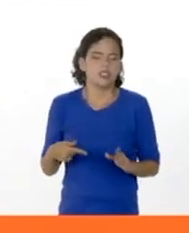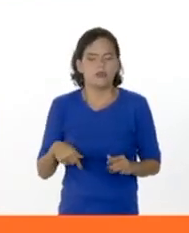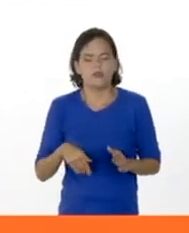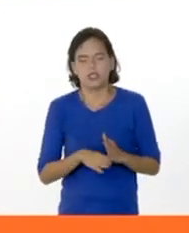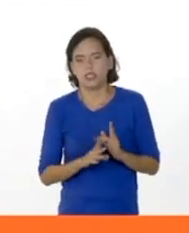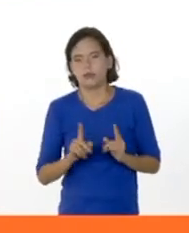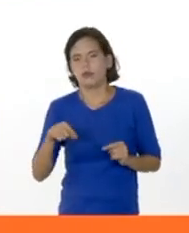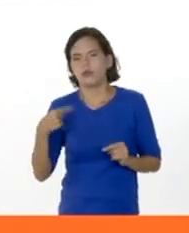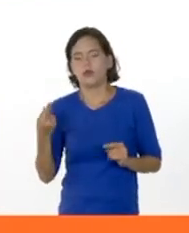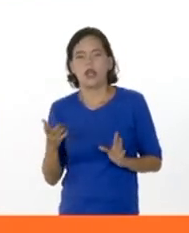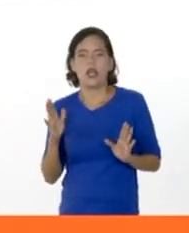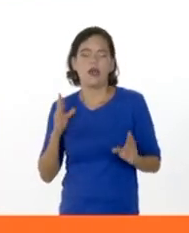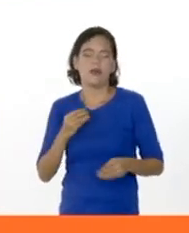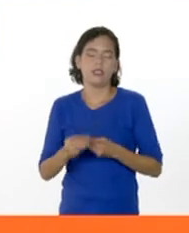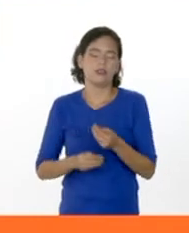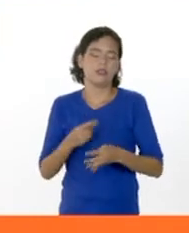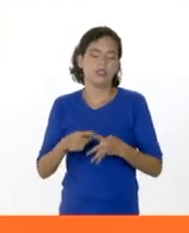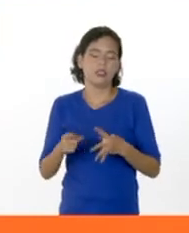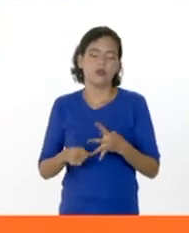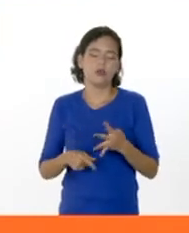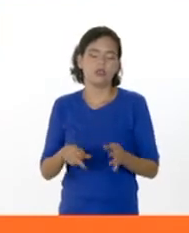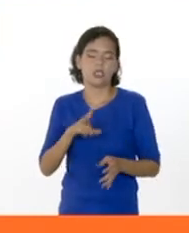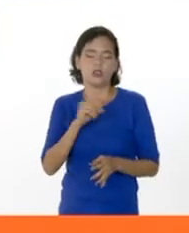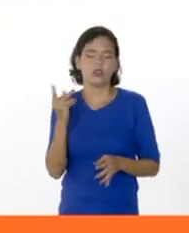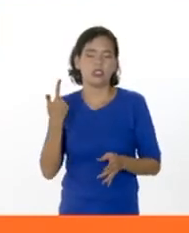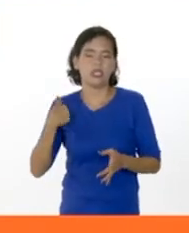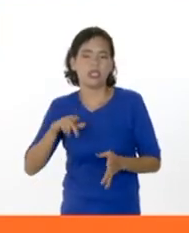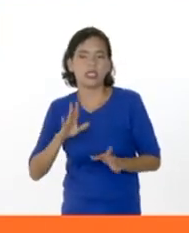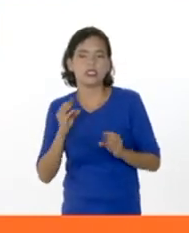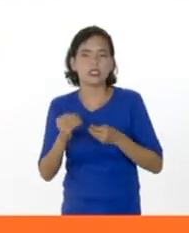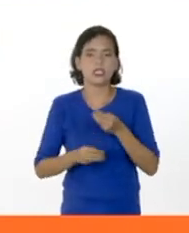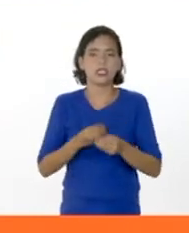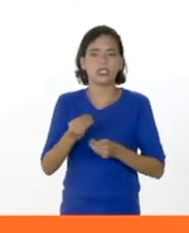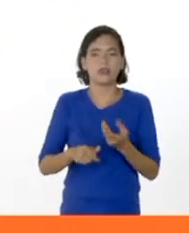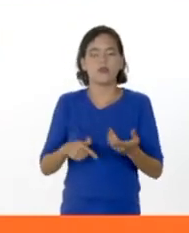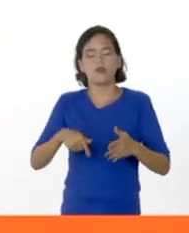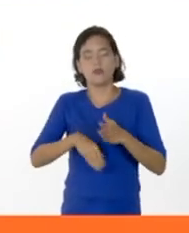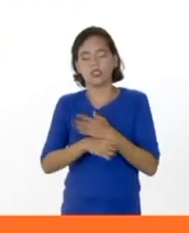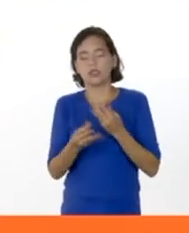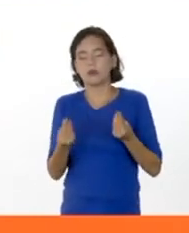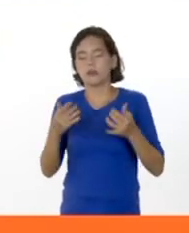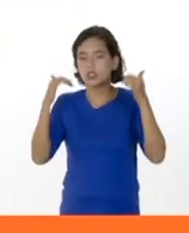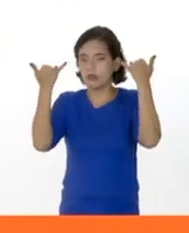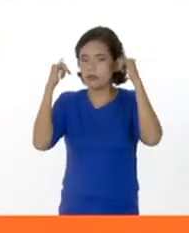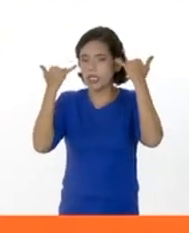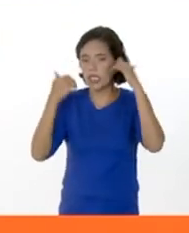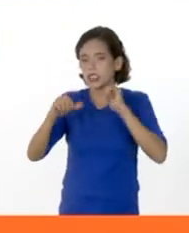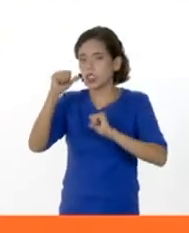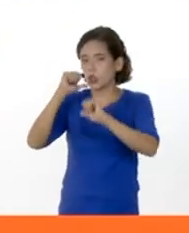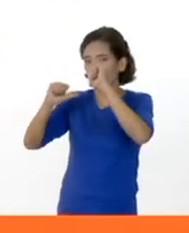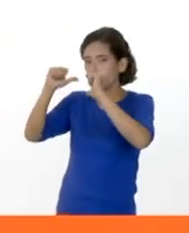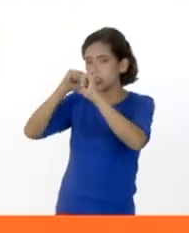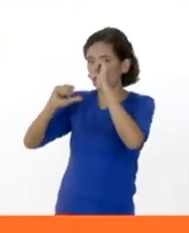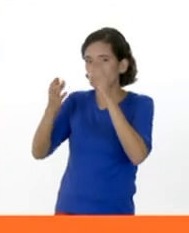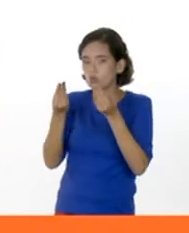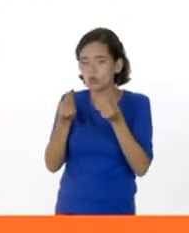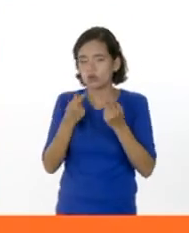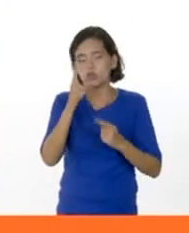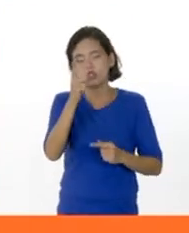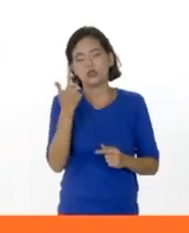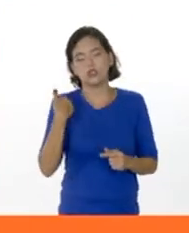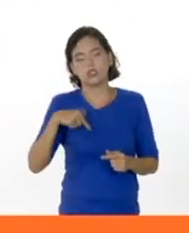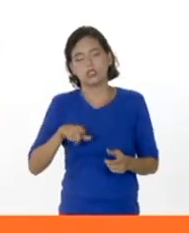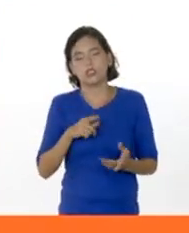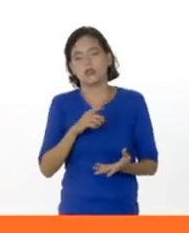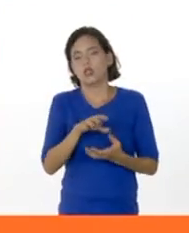vicios. Exactamente. Hiciste cosas que no debiste, madrugaste, te fuiste a muchas fiestas, tomaste mucho alcohol. Exacto. Y eso tiene su efecto,